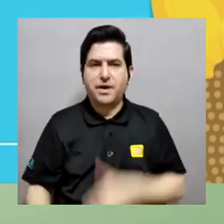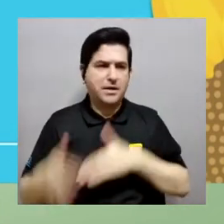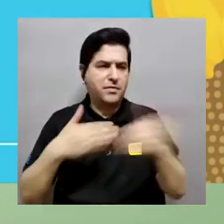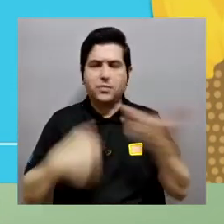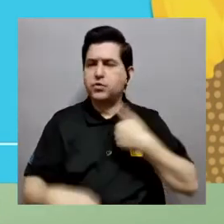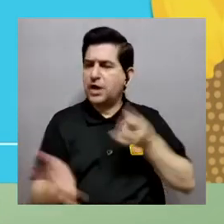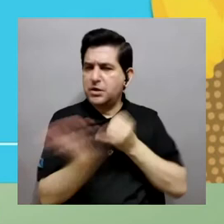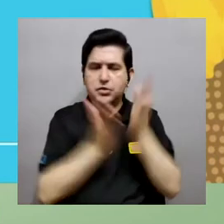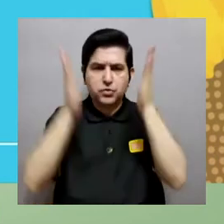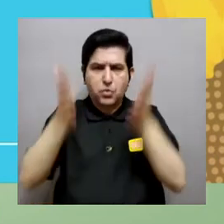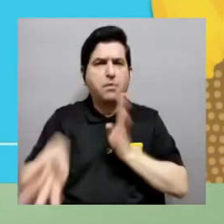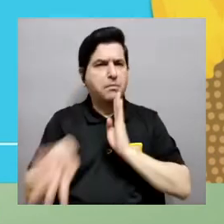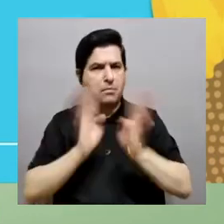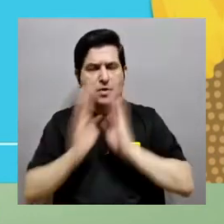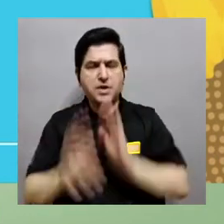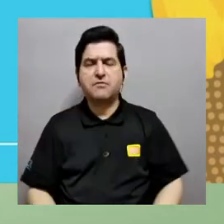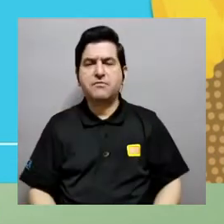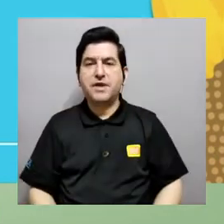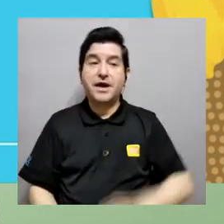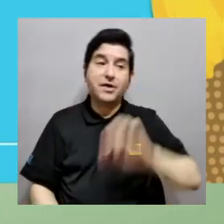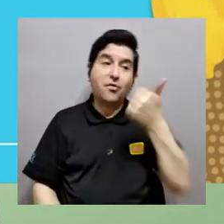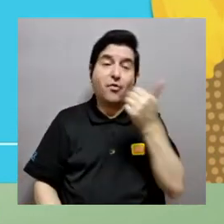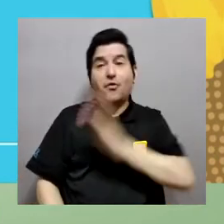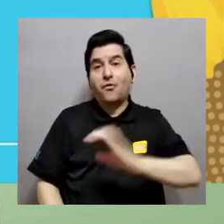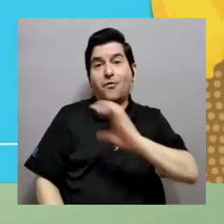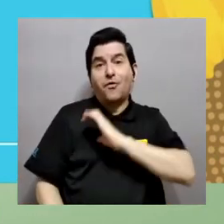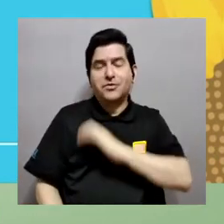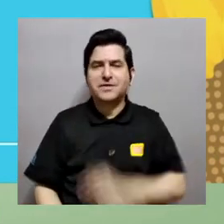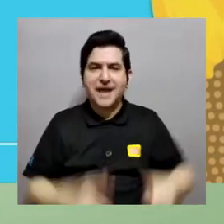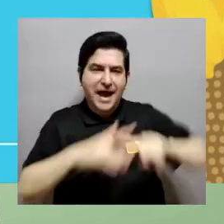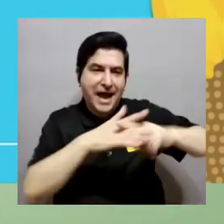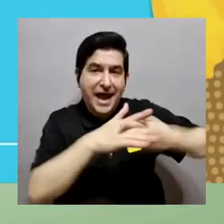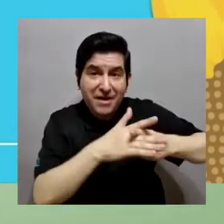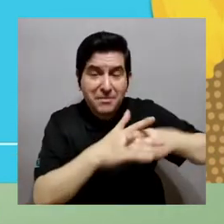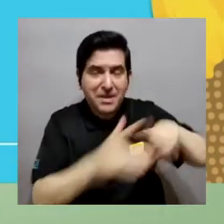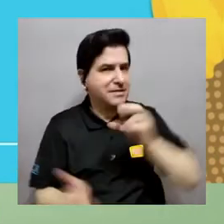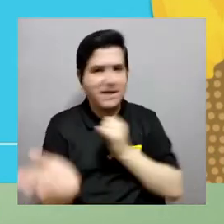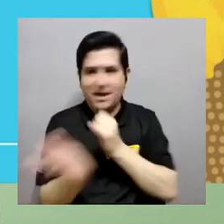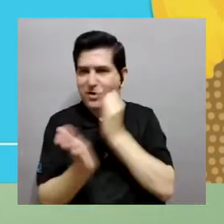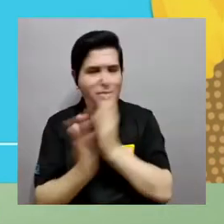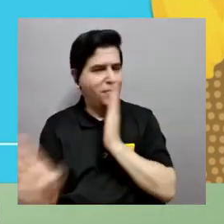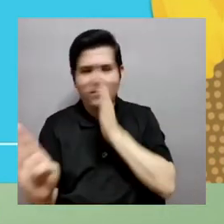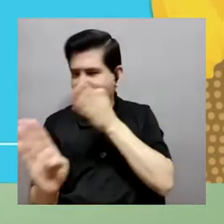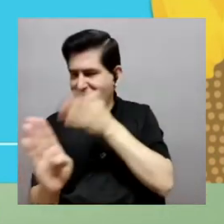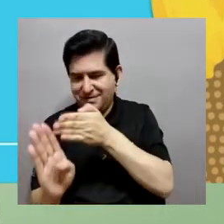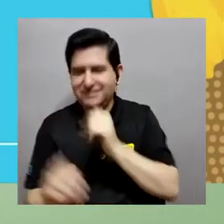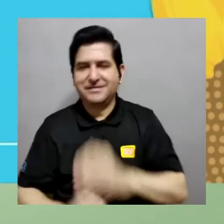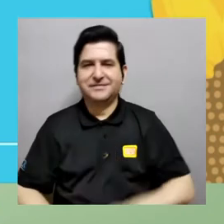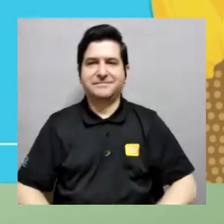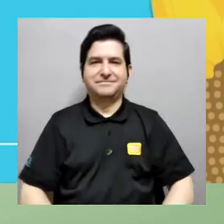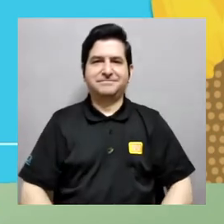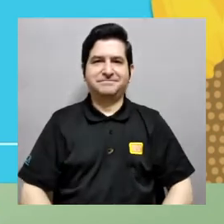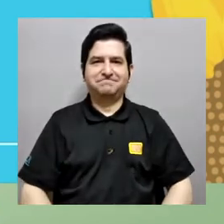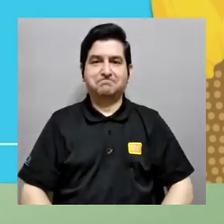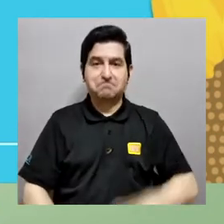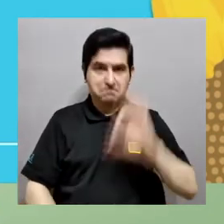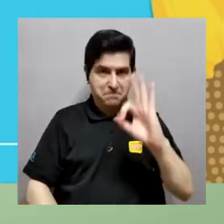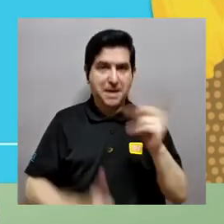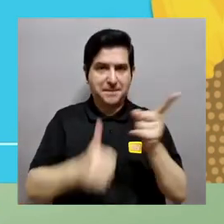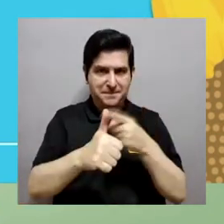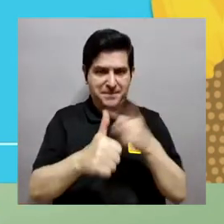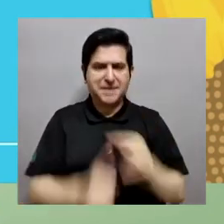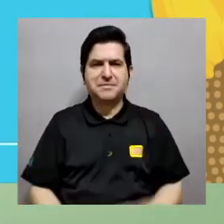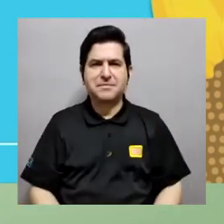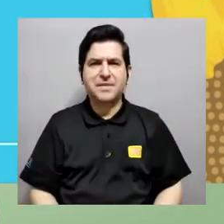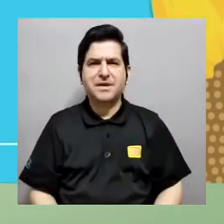de Física de la Universidad de Costa Rica. En este momento, a pesar de que soy investigador, voy a hablar con mi otro sombrero, que es hablar de la herramienta y no de la